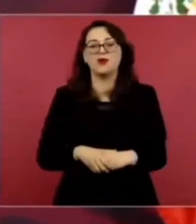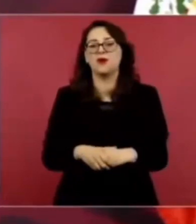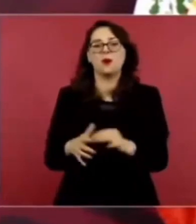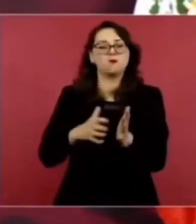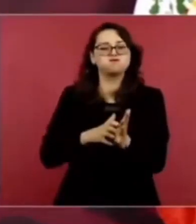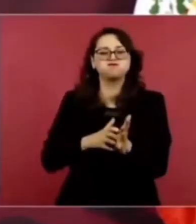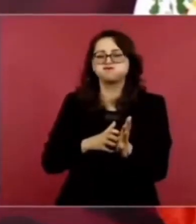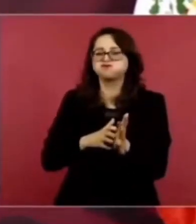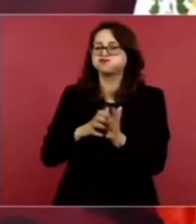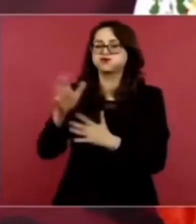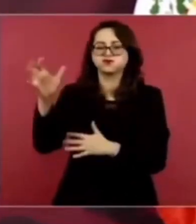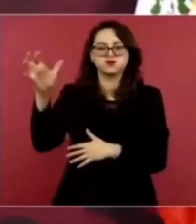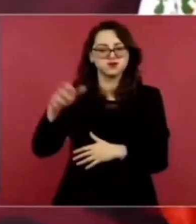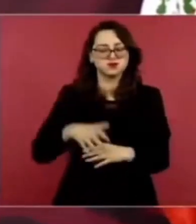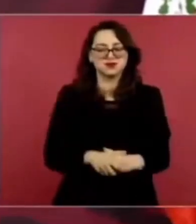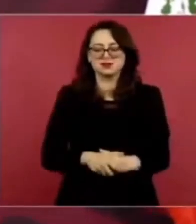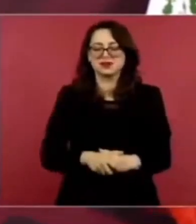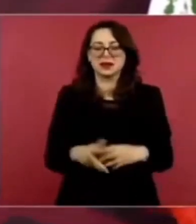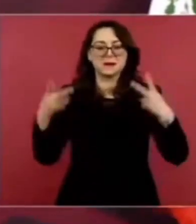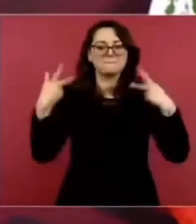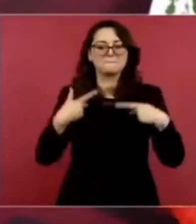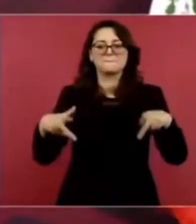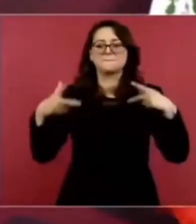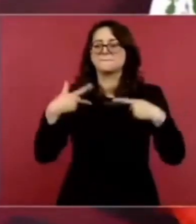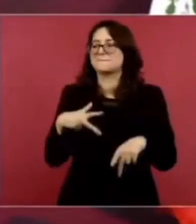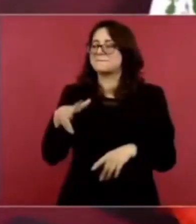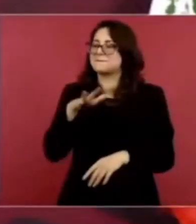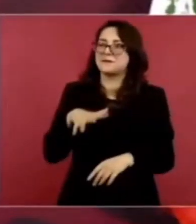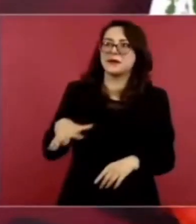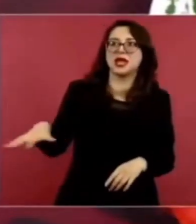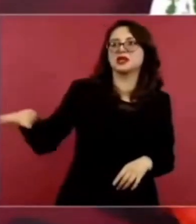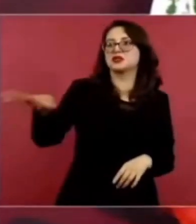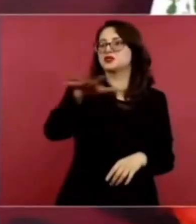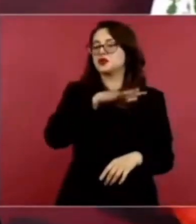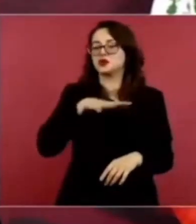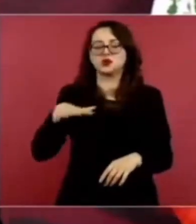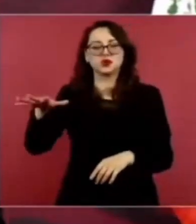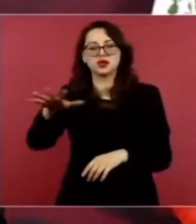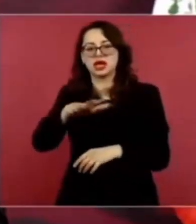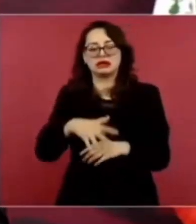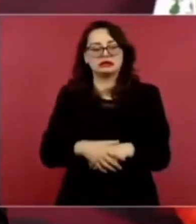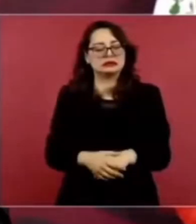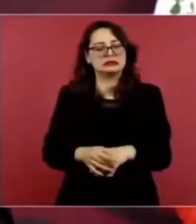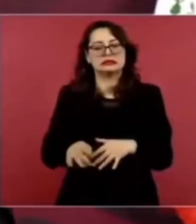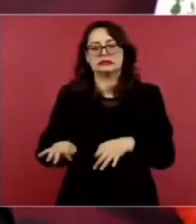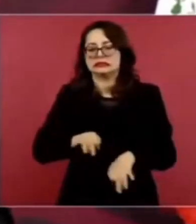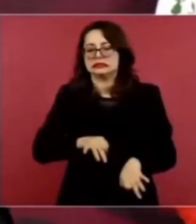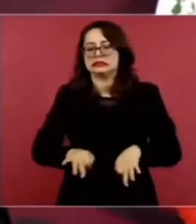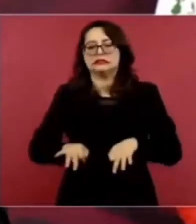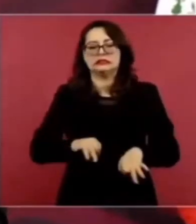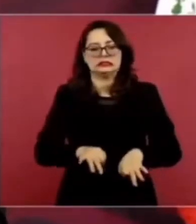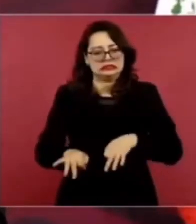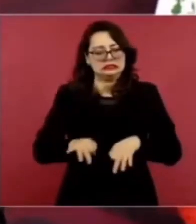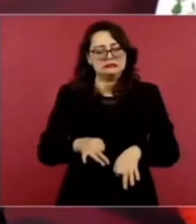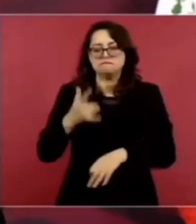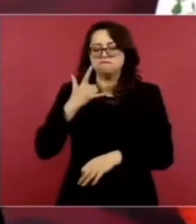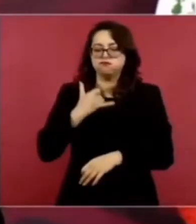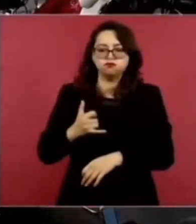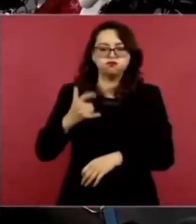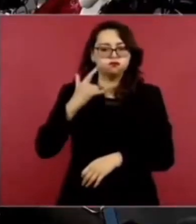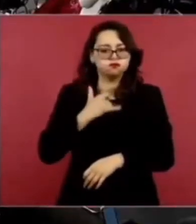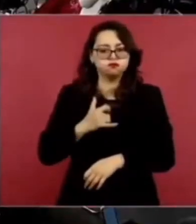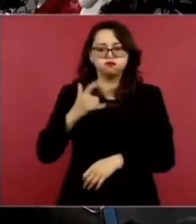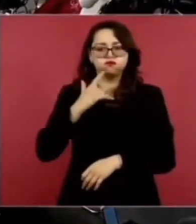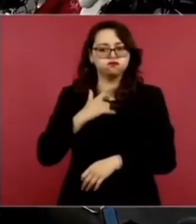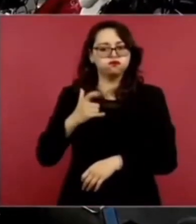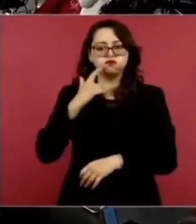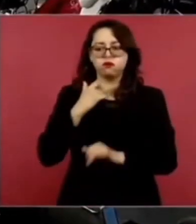Hay gente que trabaja igual o más que yo,